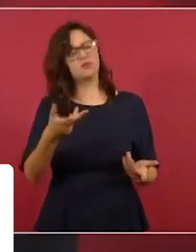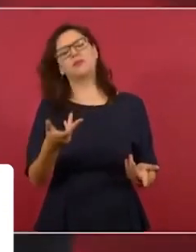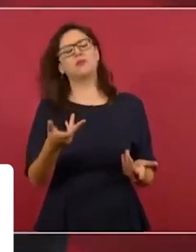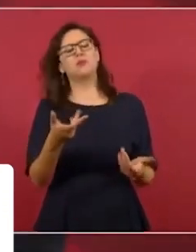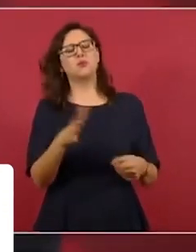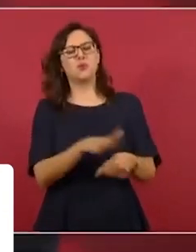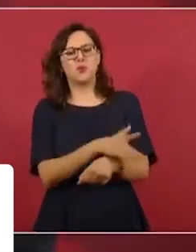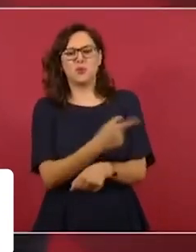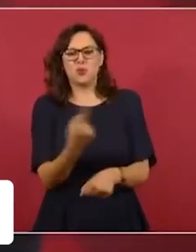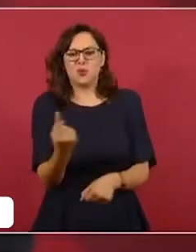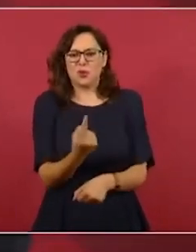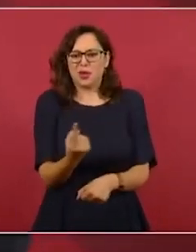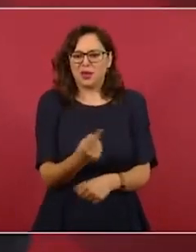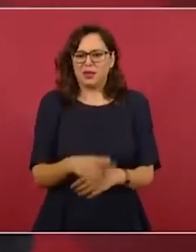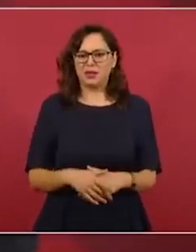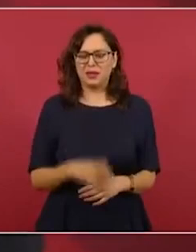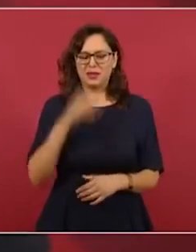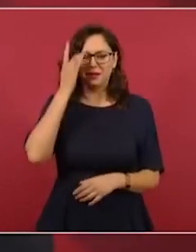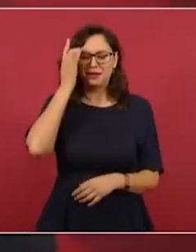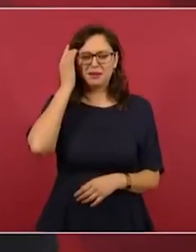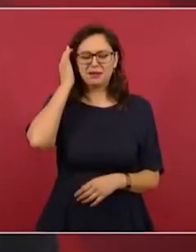¿y dónde está el humanismo